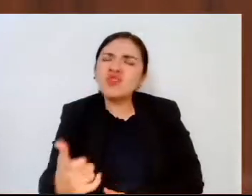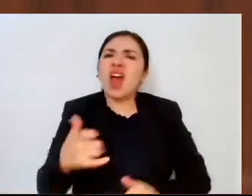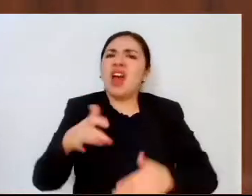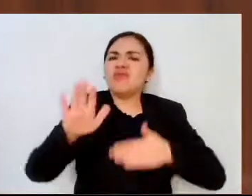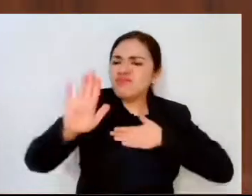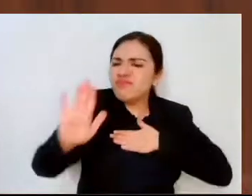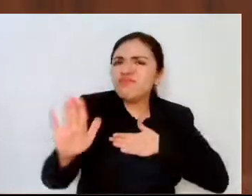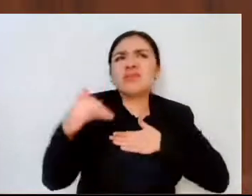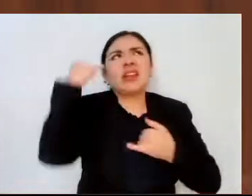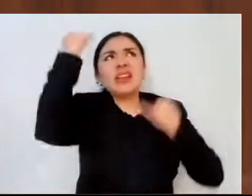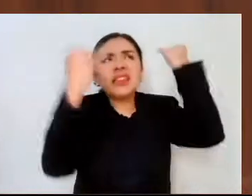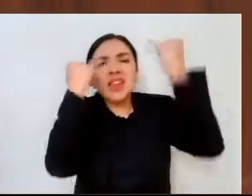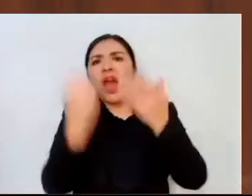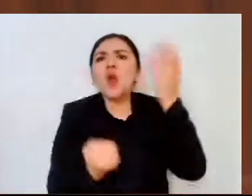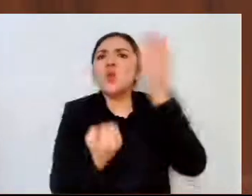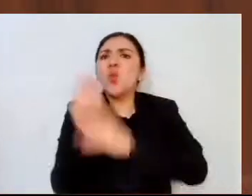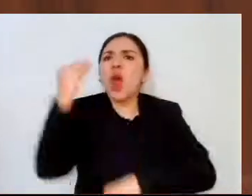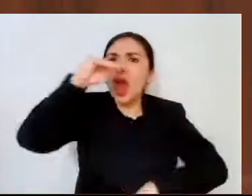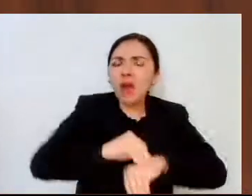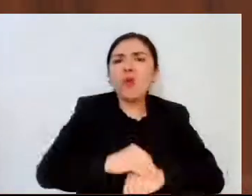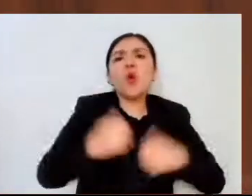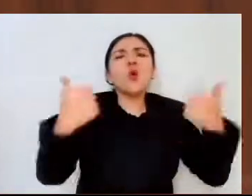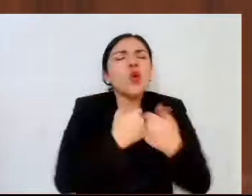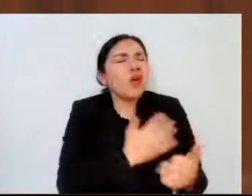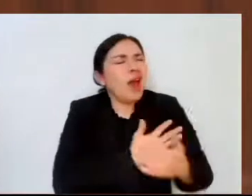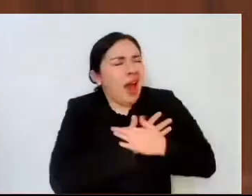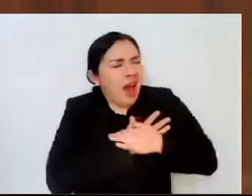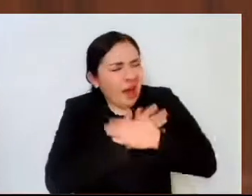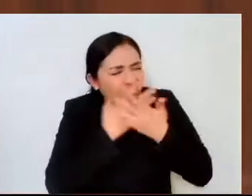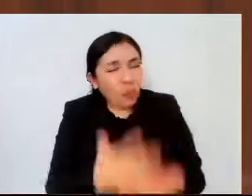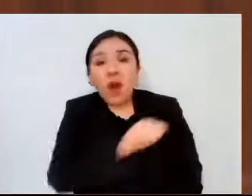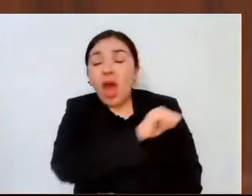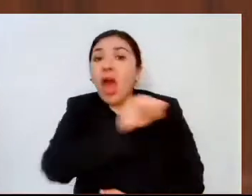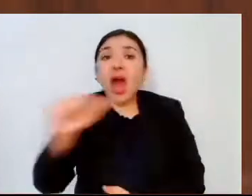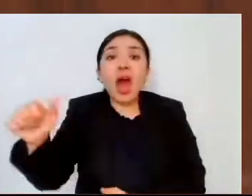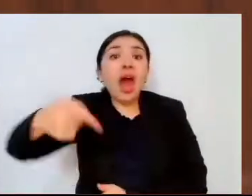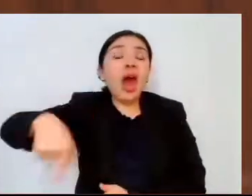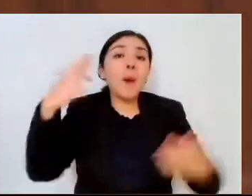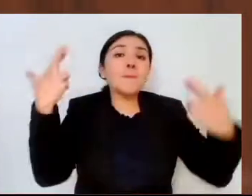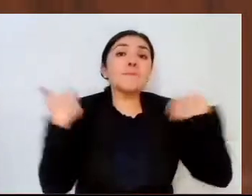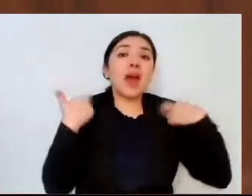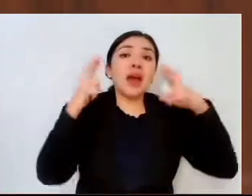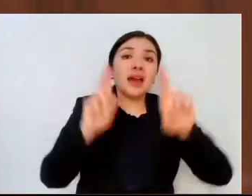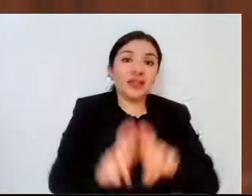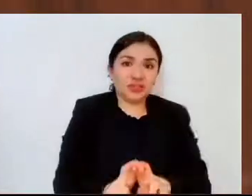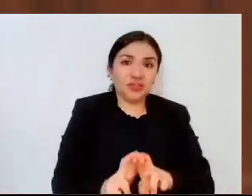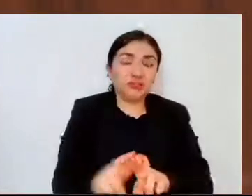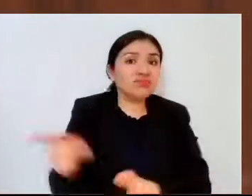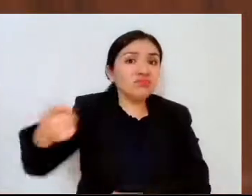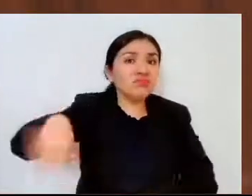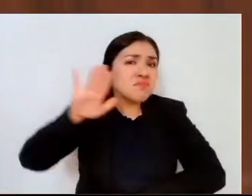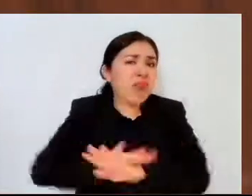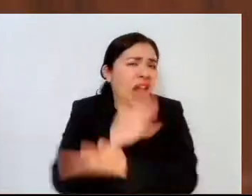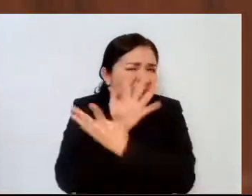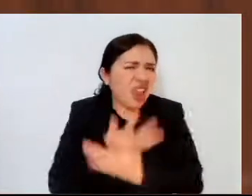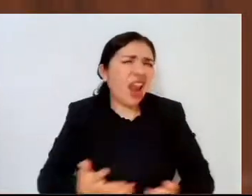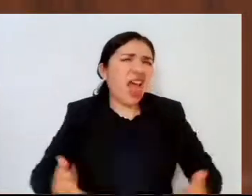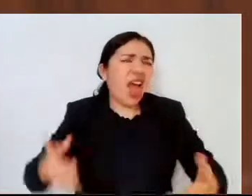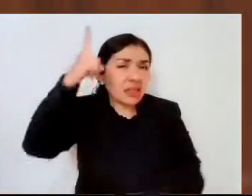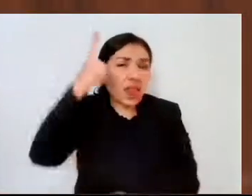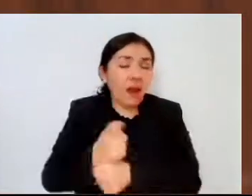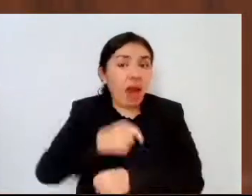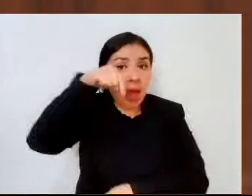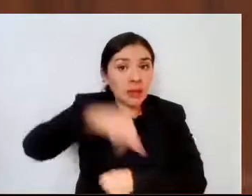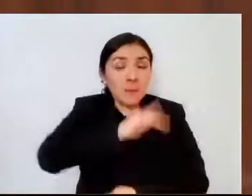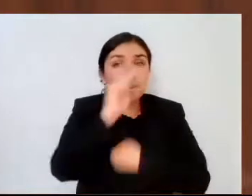innovación, entrega y pasión de nuestro querido magisterio, el más grande del país, con